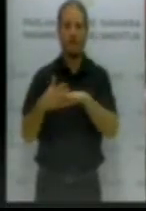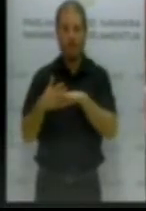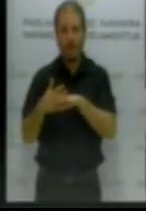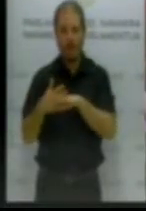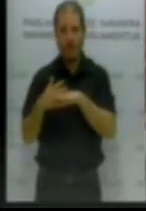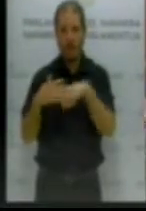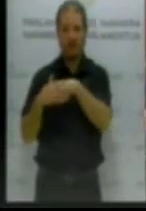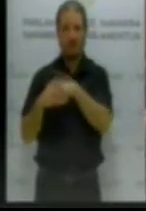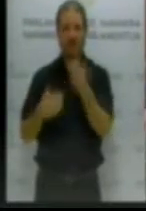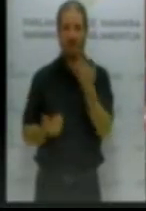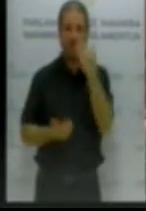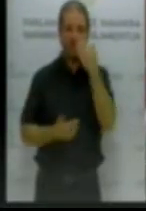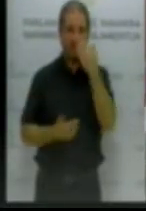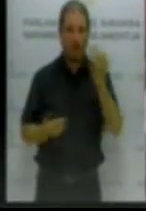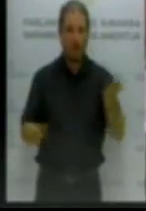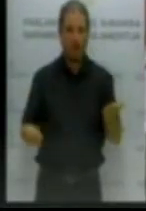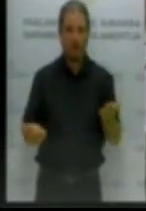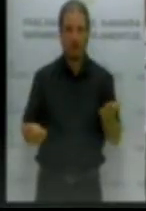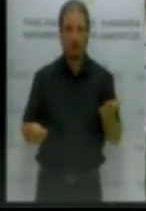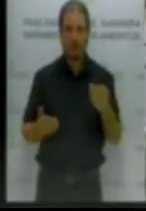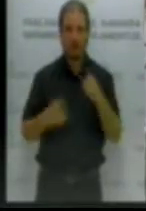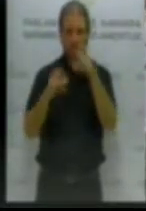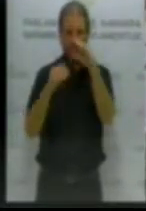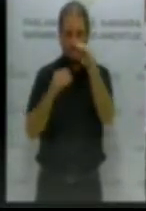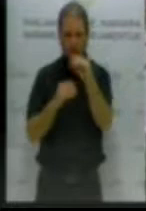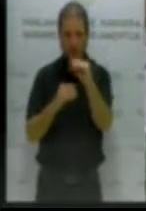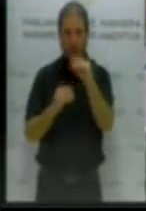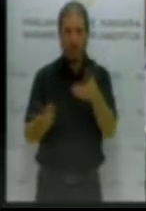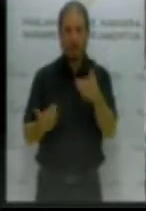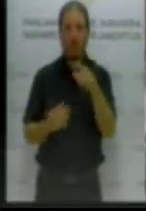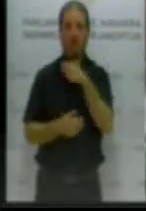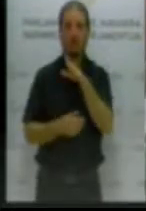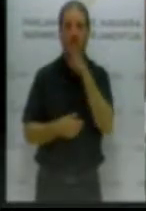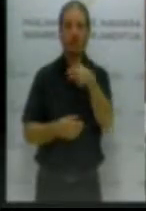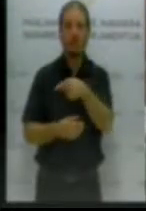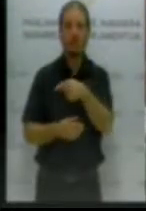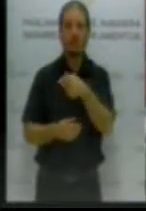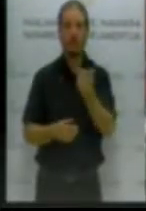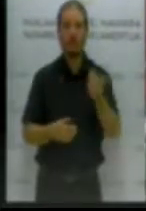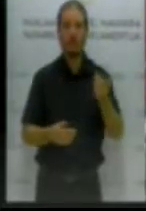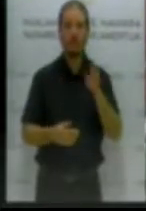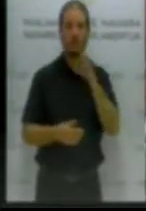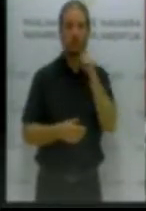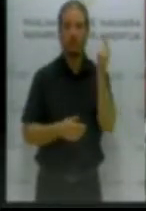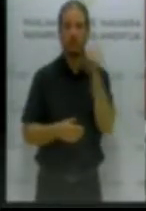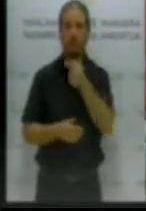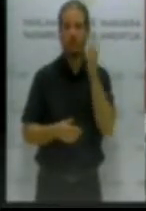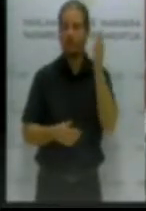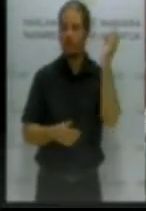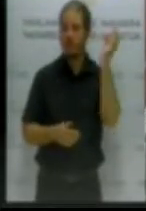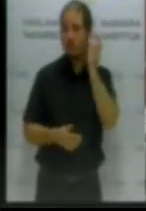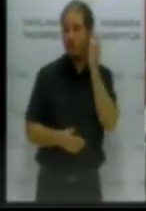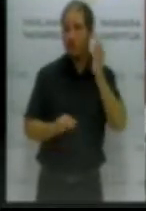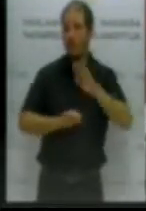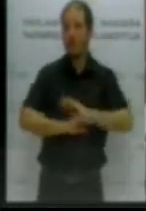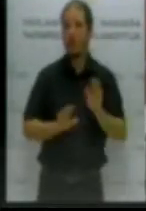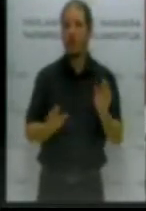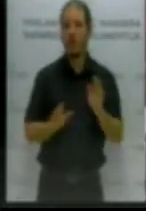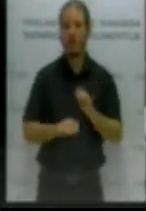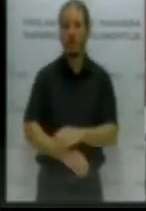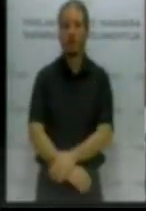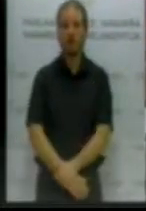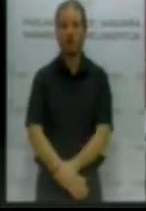por el único motivo de que eran mujeres, por ser mujeres.